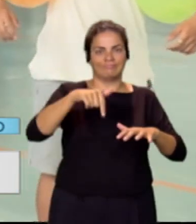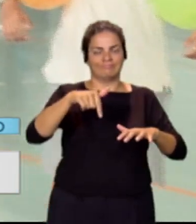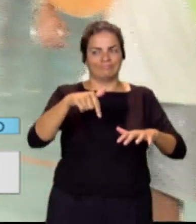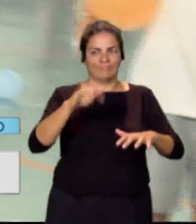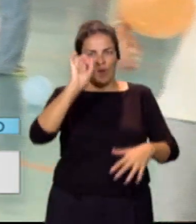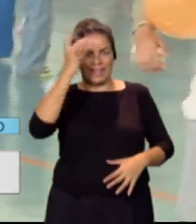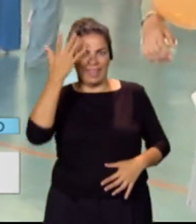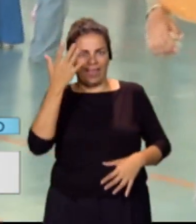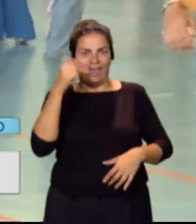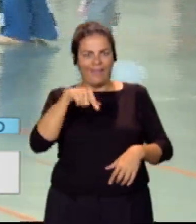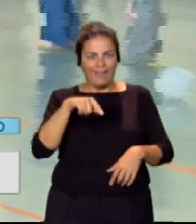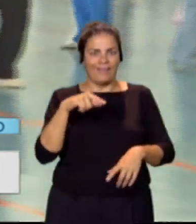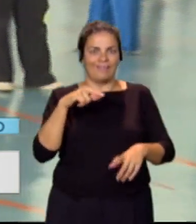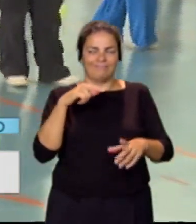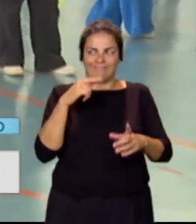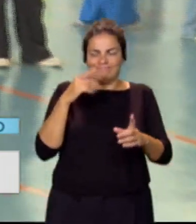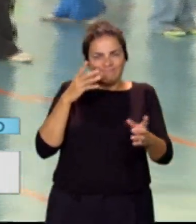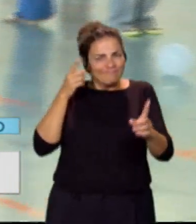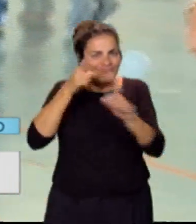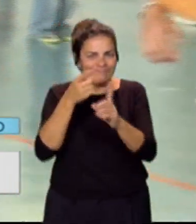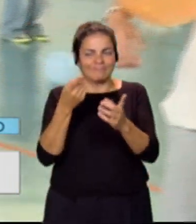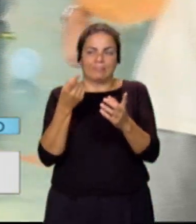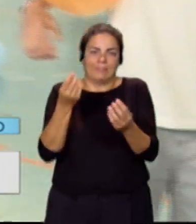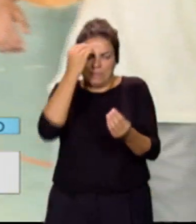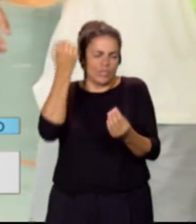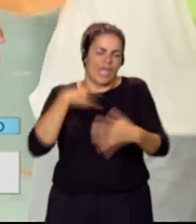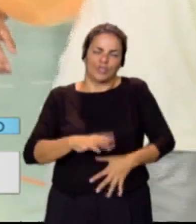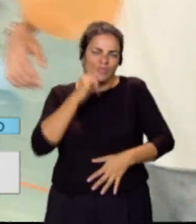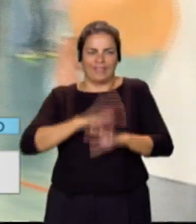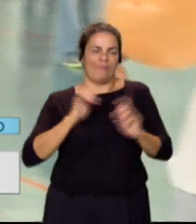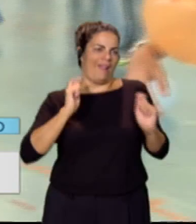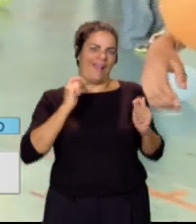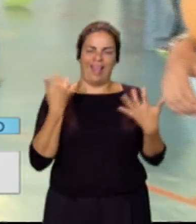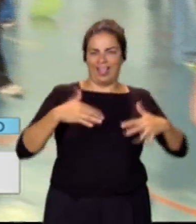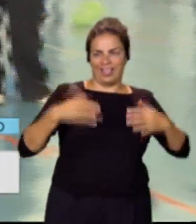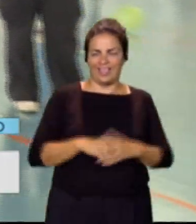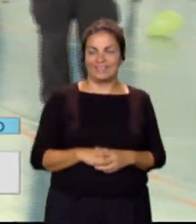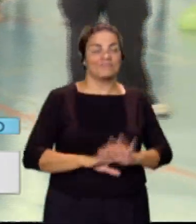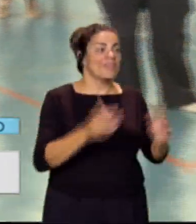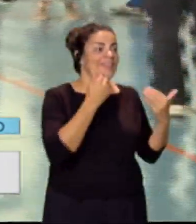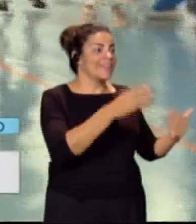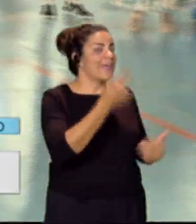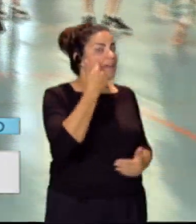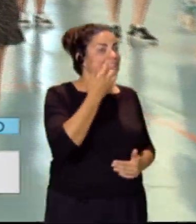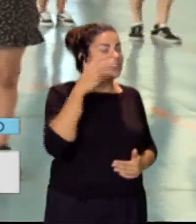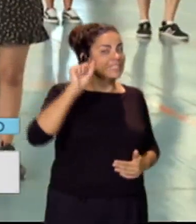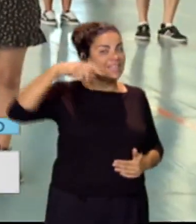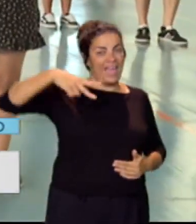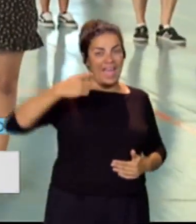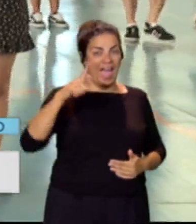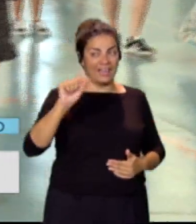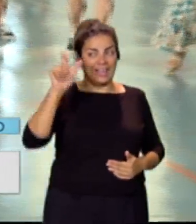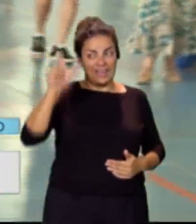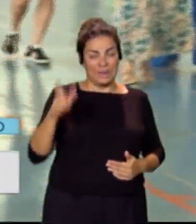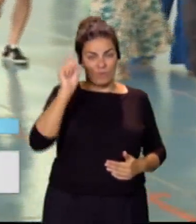iniciativa, pues ya es, vamos, para celebrarlo. Muchísimas gracias, Clary. Vamos a ver si nos acompaña Ángel de nuevo, el profesor de